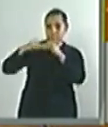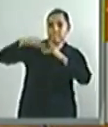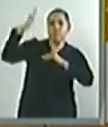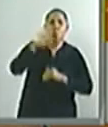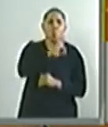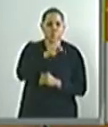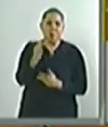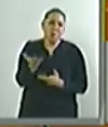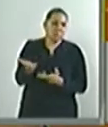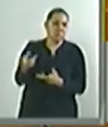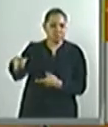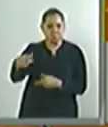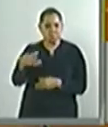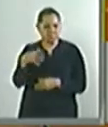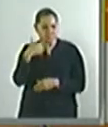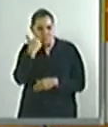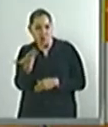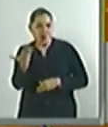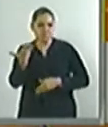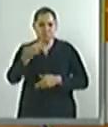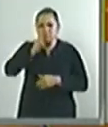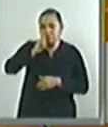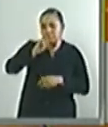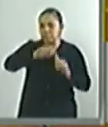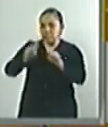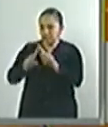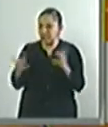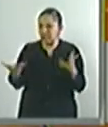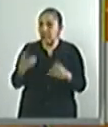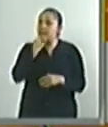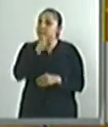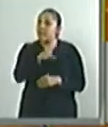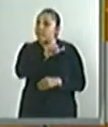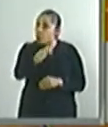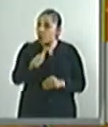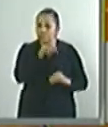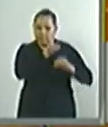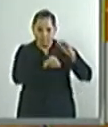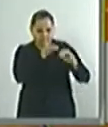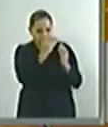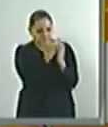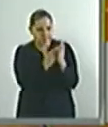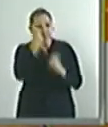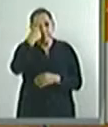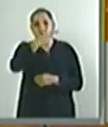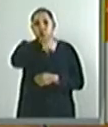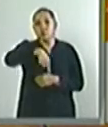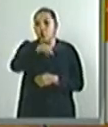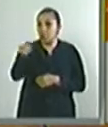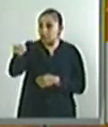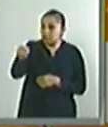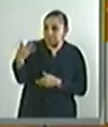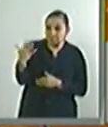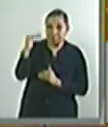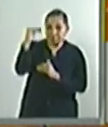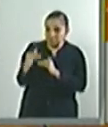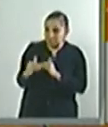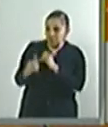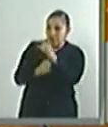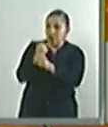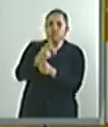vigilan y supervisan que no se le venda alcohol a menores. Eso es fundamental. ¿Por qué lo hacemos?